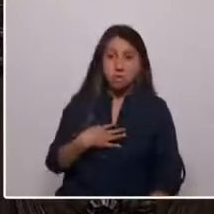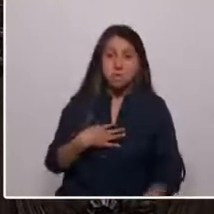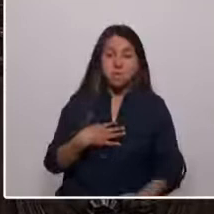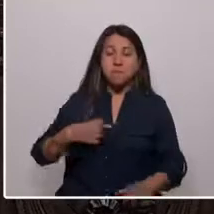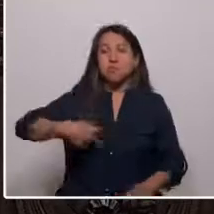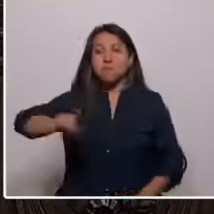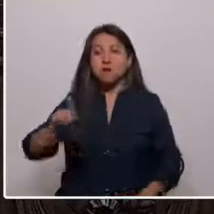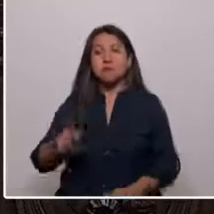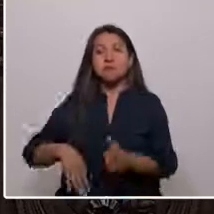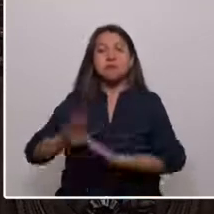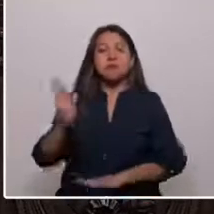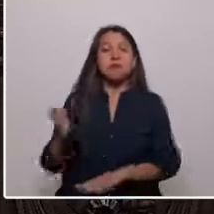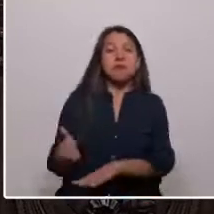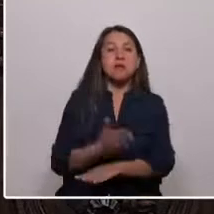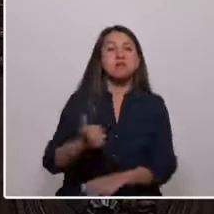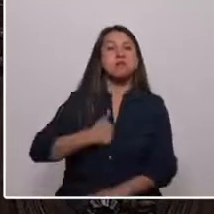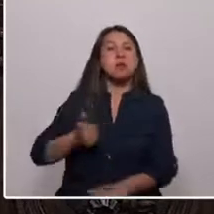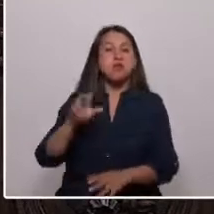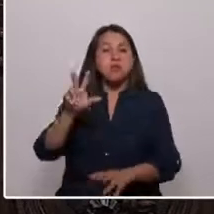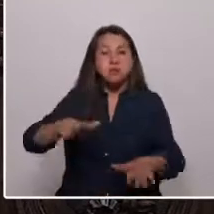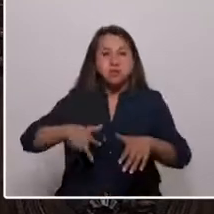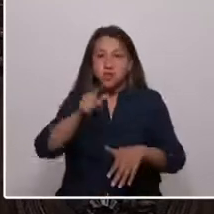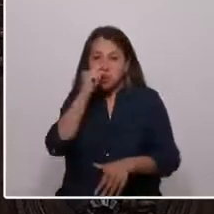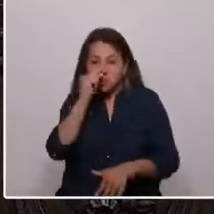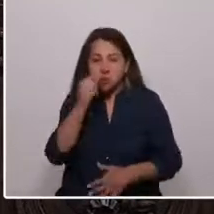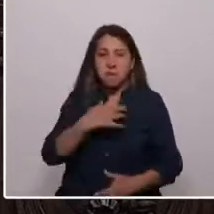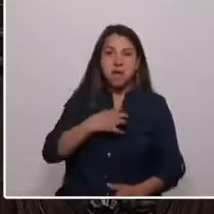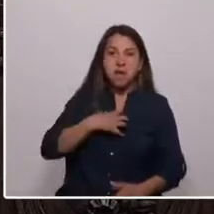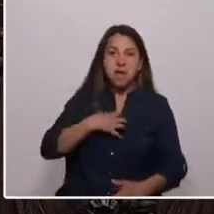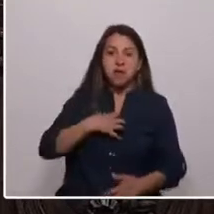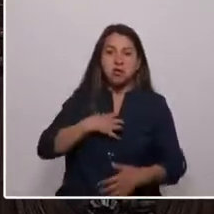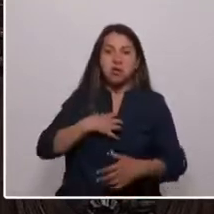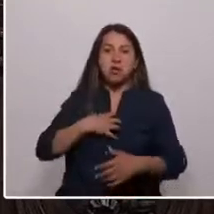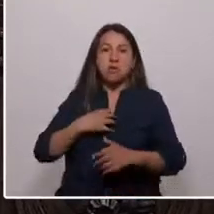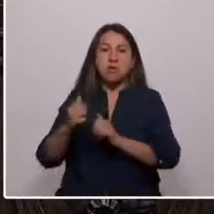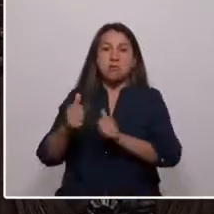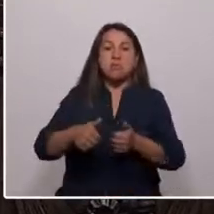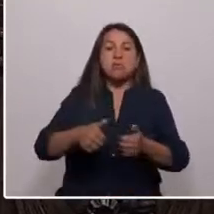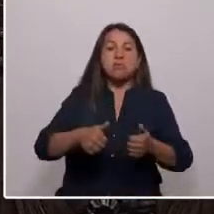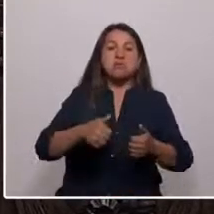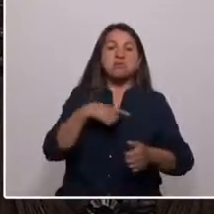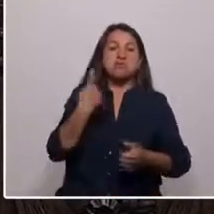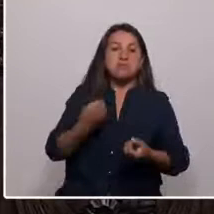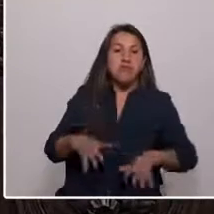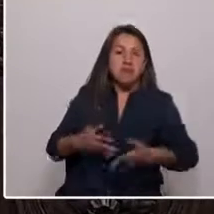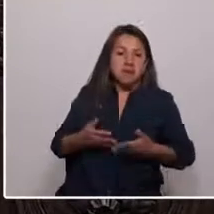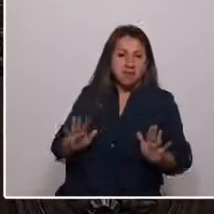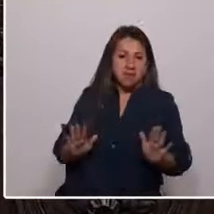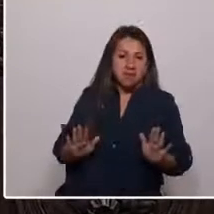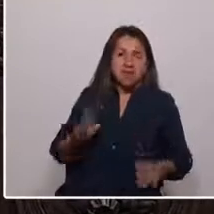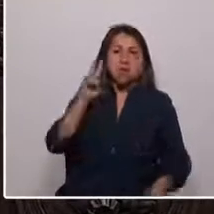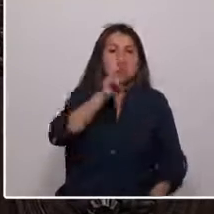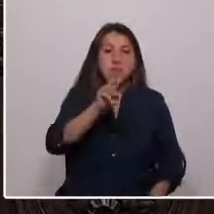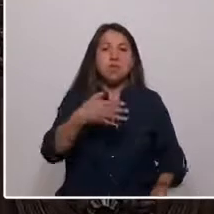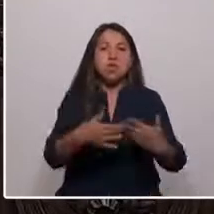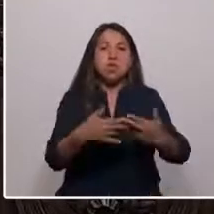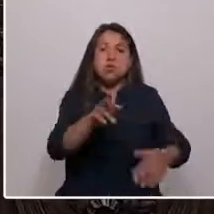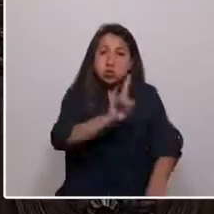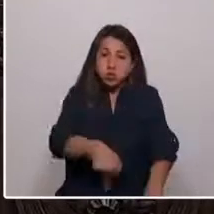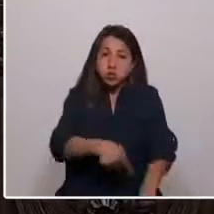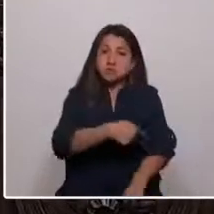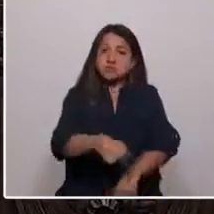la casa cada 18 de octubre. Donde triunfa el miedo, pierde la libertad. Eso lo hemos visto en forma grotesca en el sur de nuestro país.